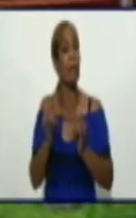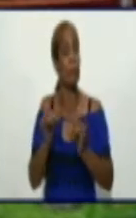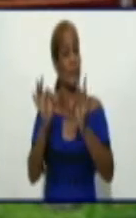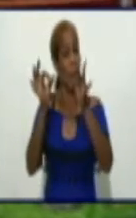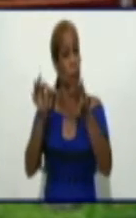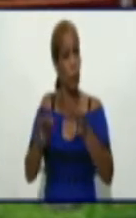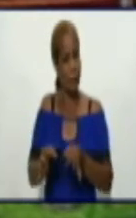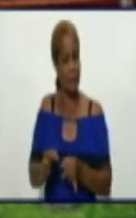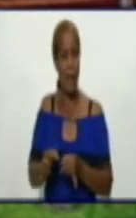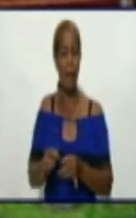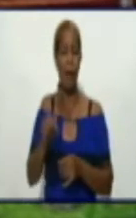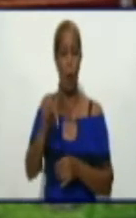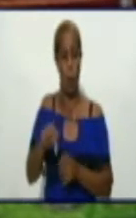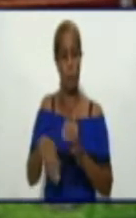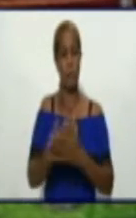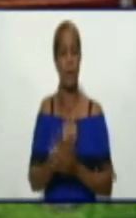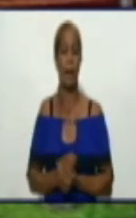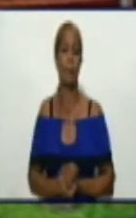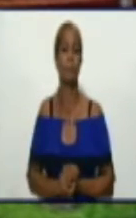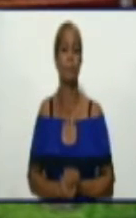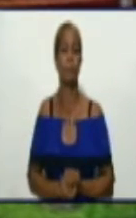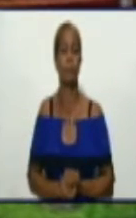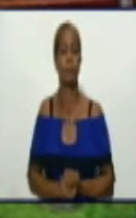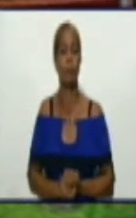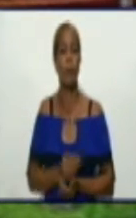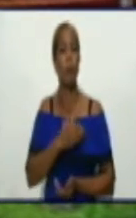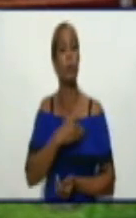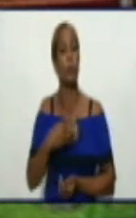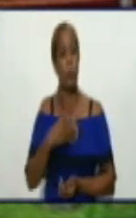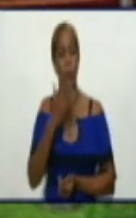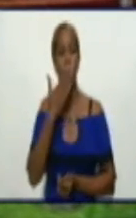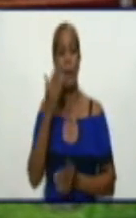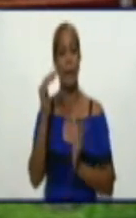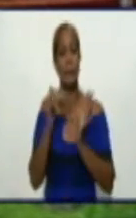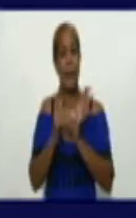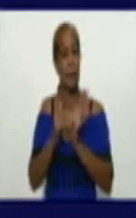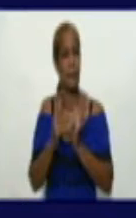de miológica en Granma. Doctora, buenas tardes, la escuchamos.